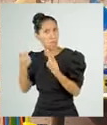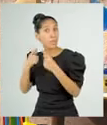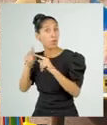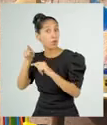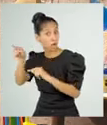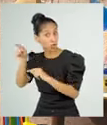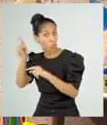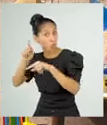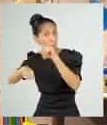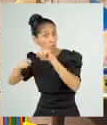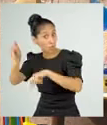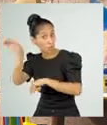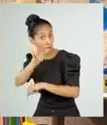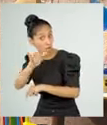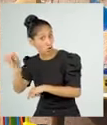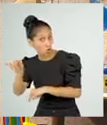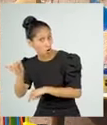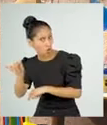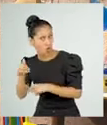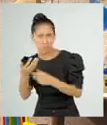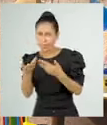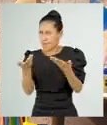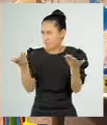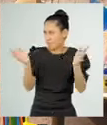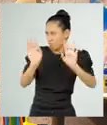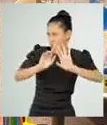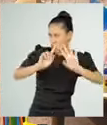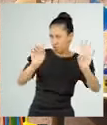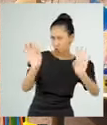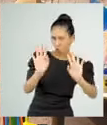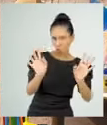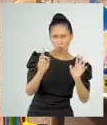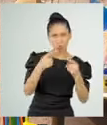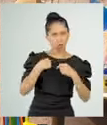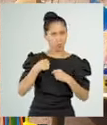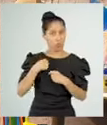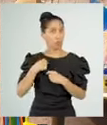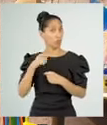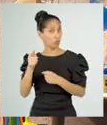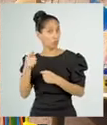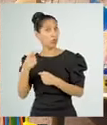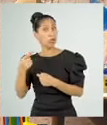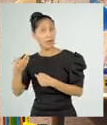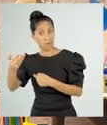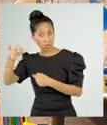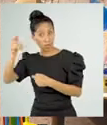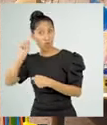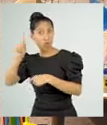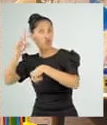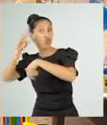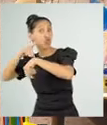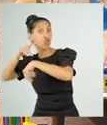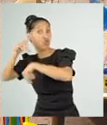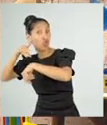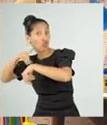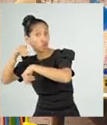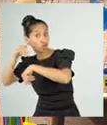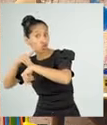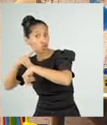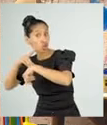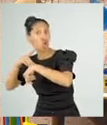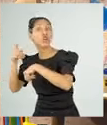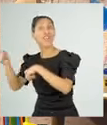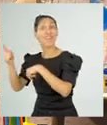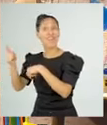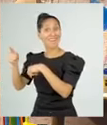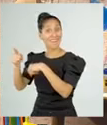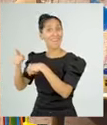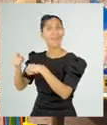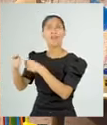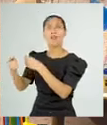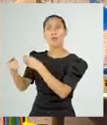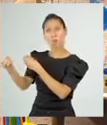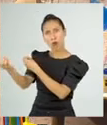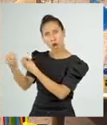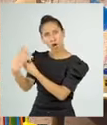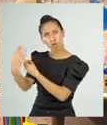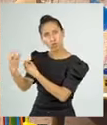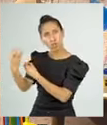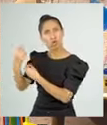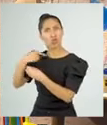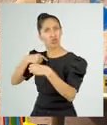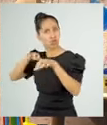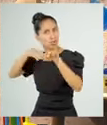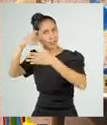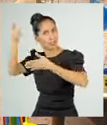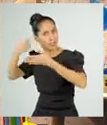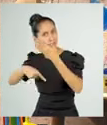Amaru, no creo. sea, esta receta es muy buena. A mí me la dio un médico naturista y sé que a mi prima le ayudará